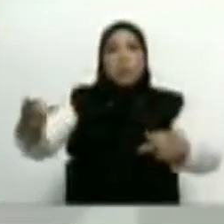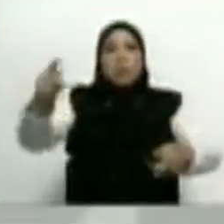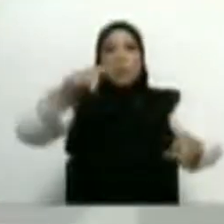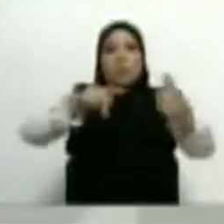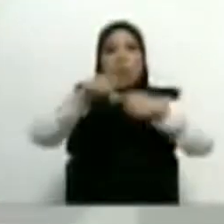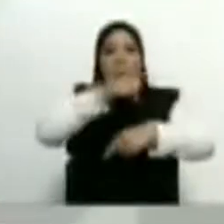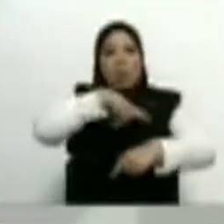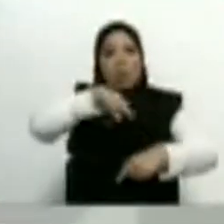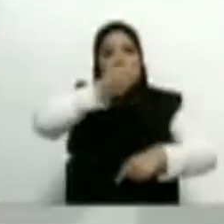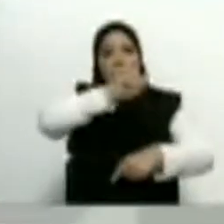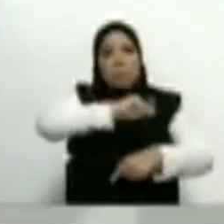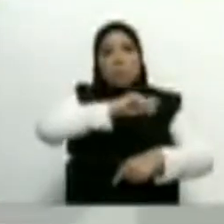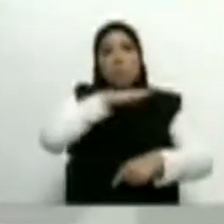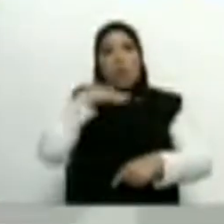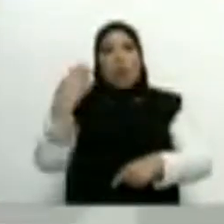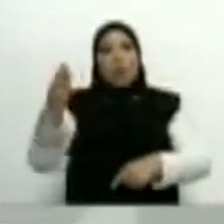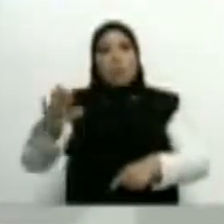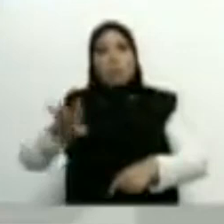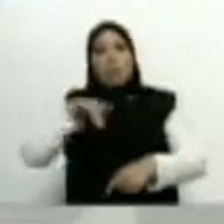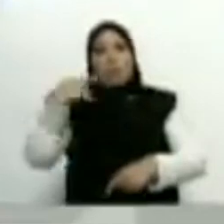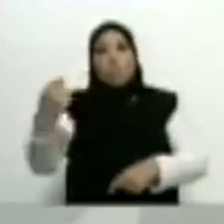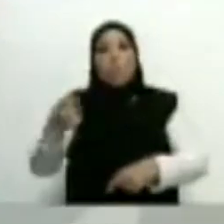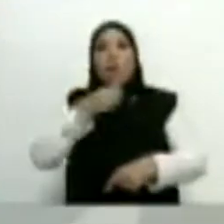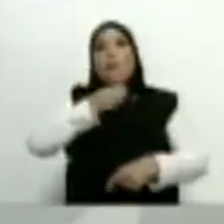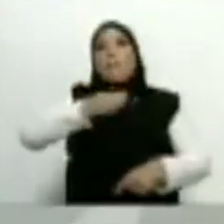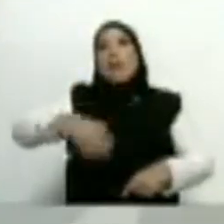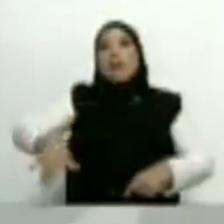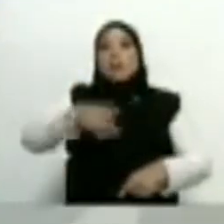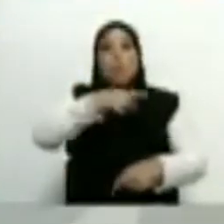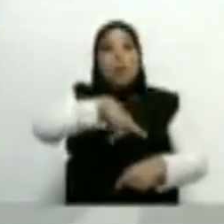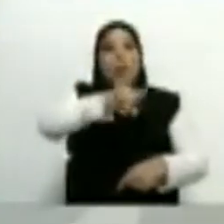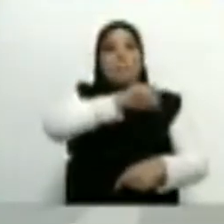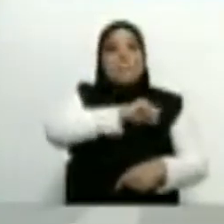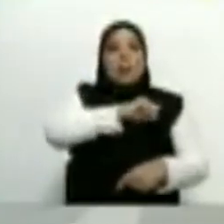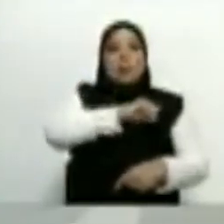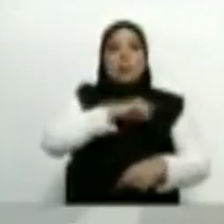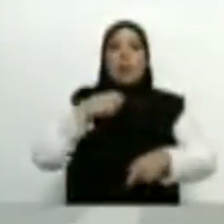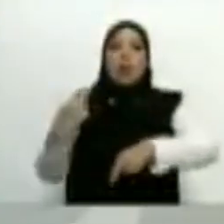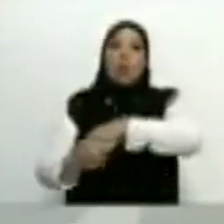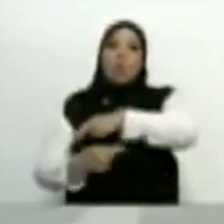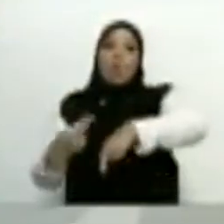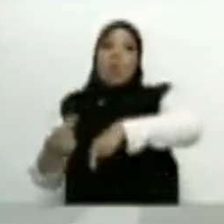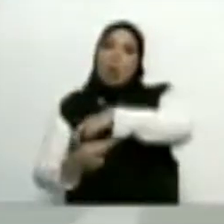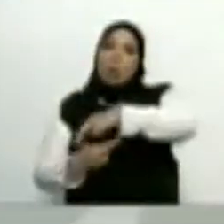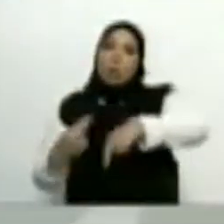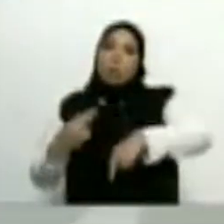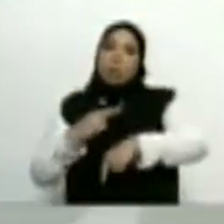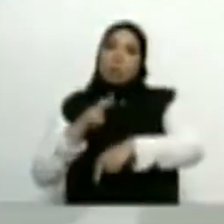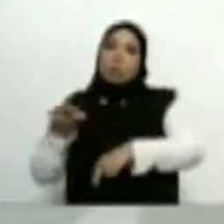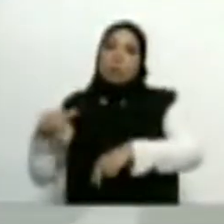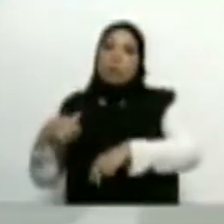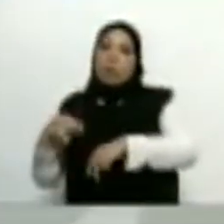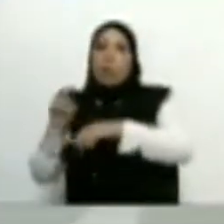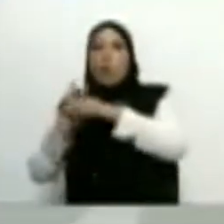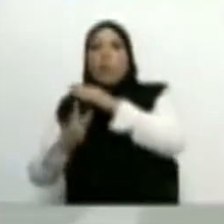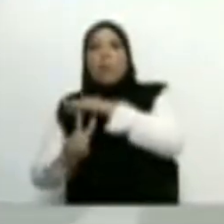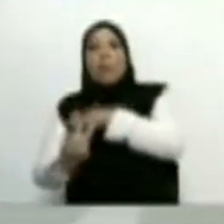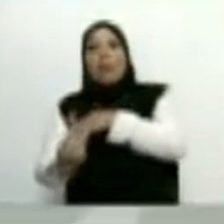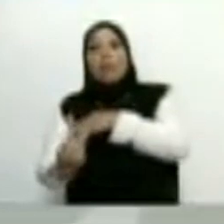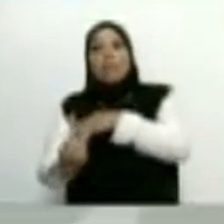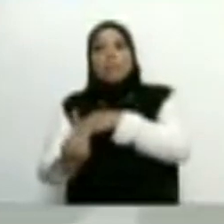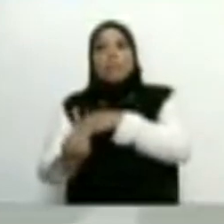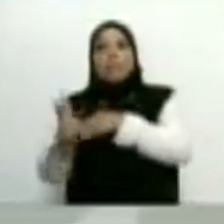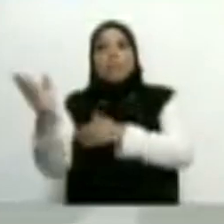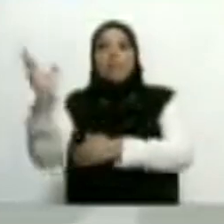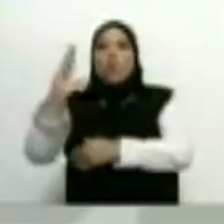los españoles, los derrotaron. Y después la nobleza de la revolución, la nobleza nuestra de la revolución gran